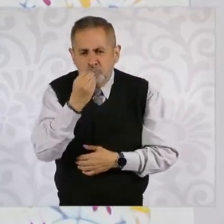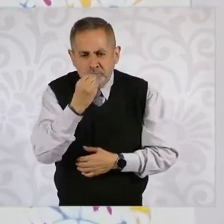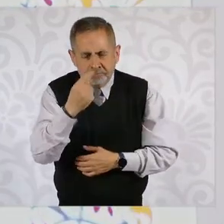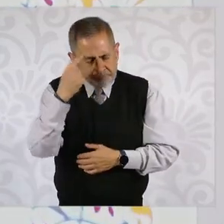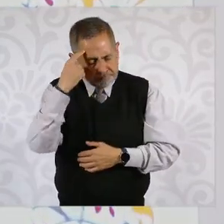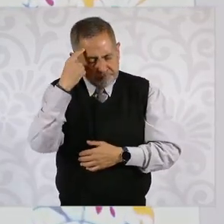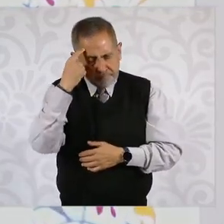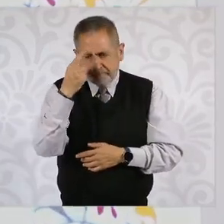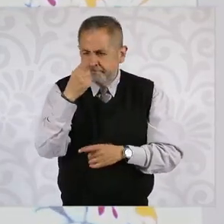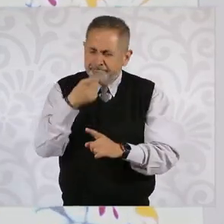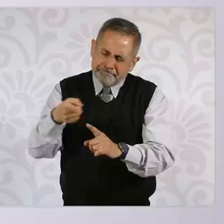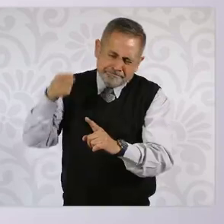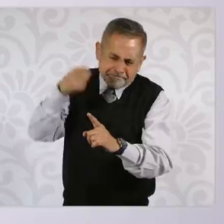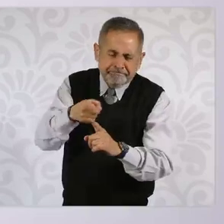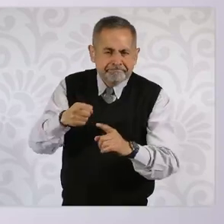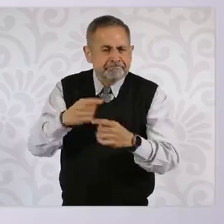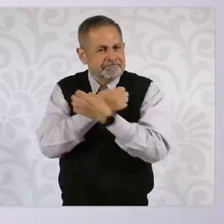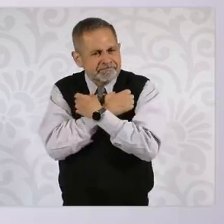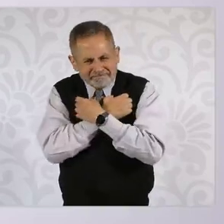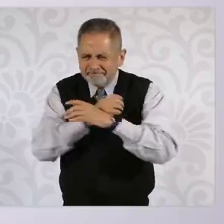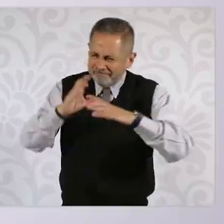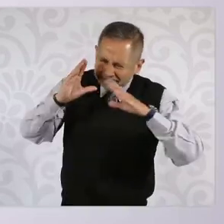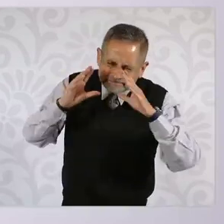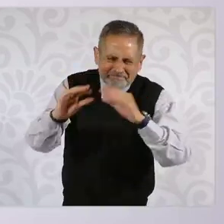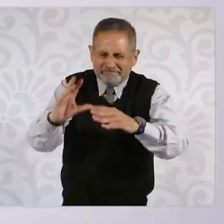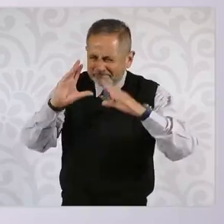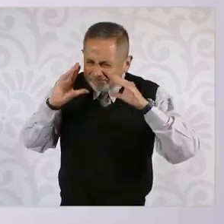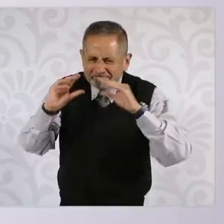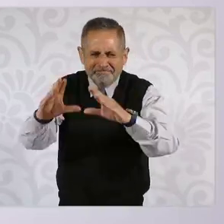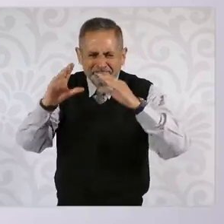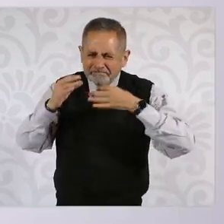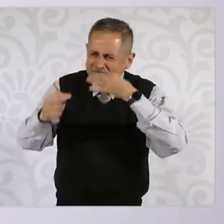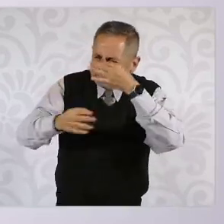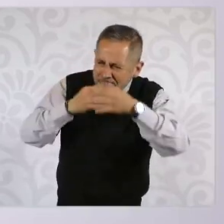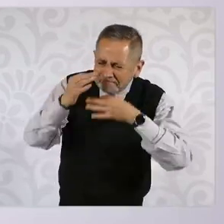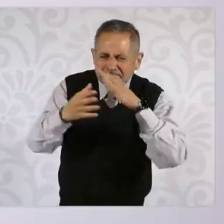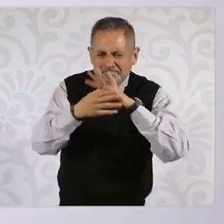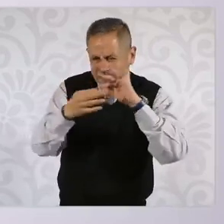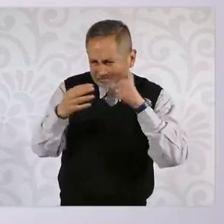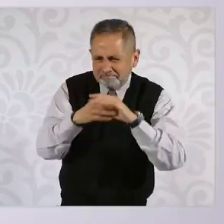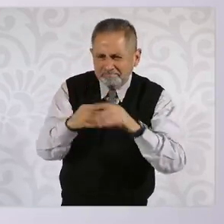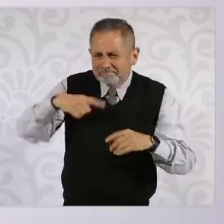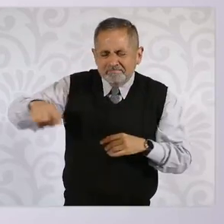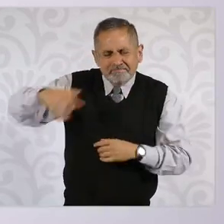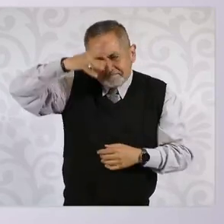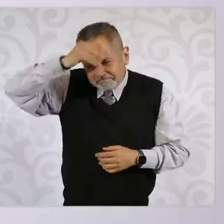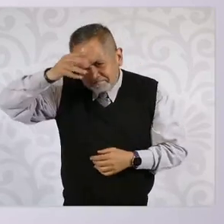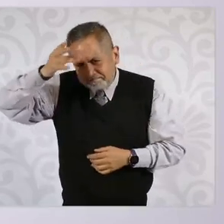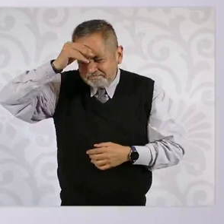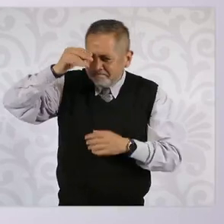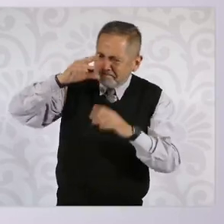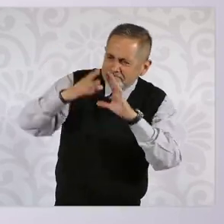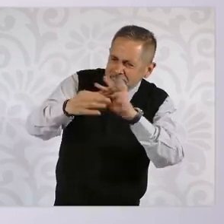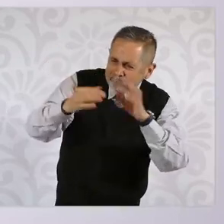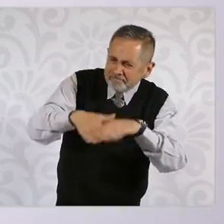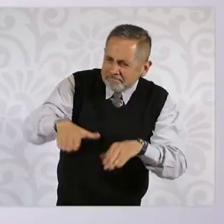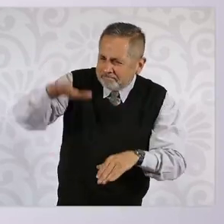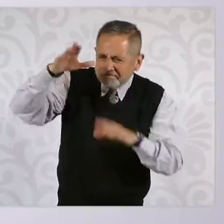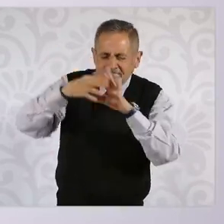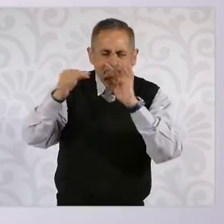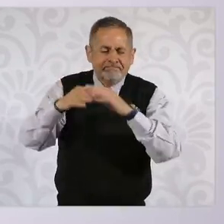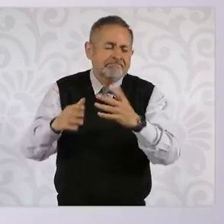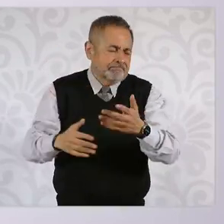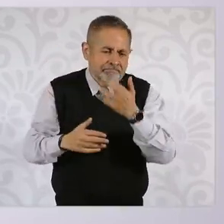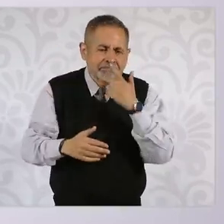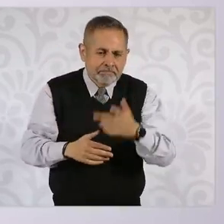ponemos gran énfasis en la educación, en la promoción, en la capacitación, en la formación. Es